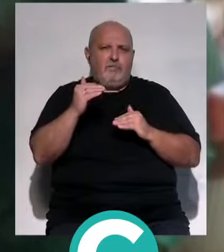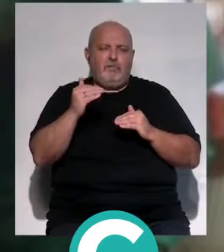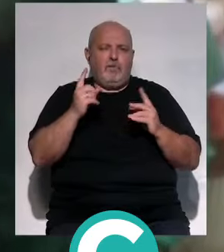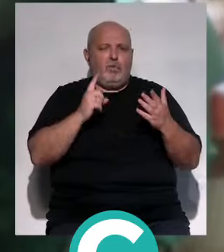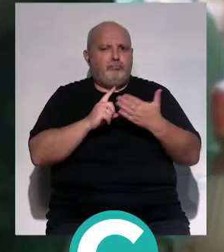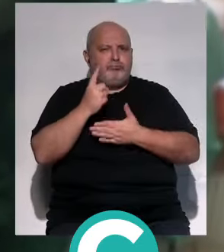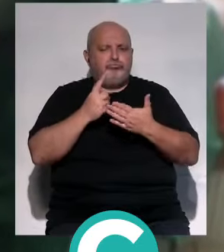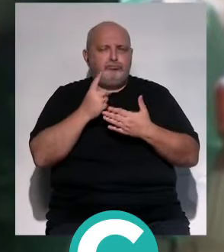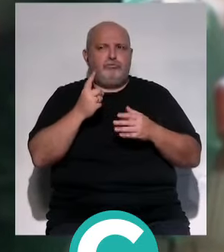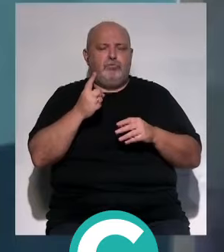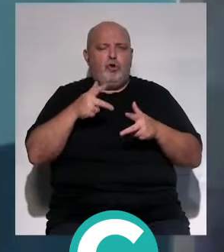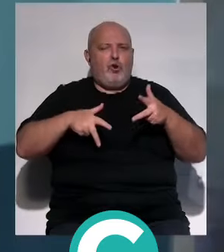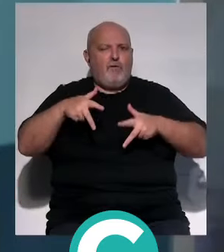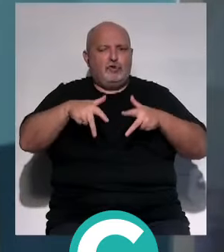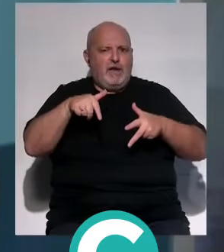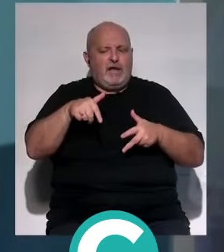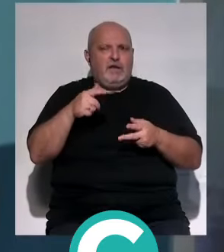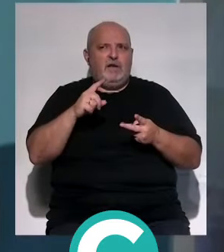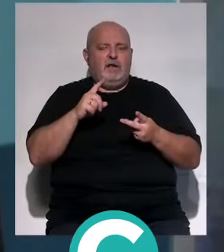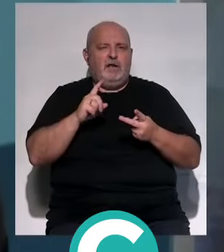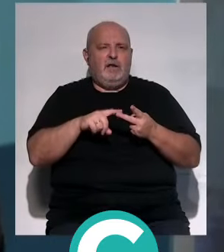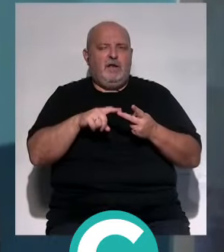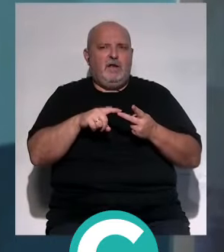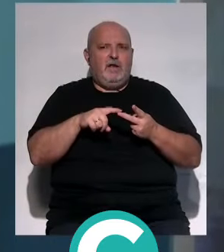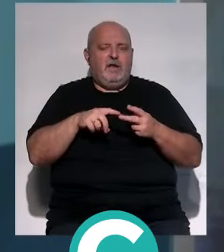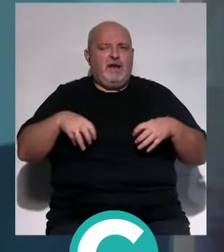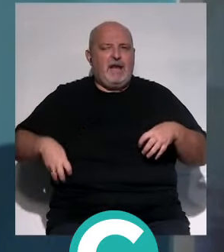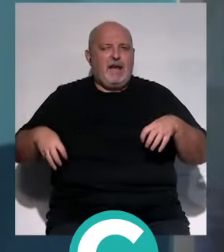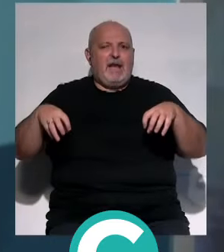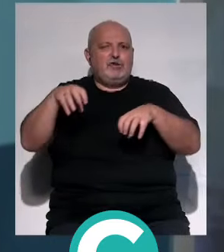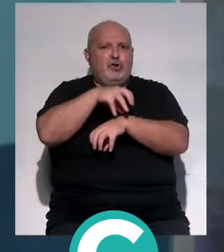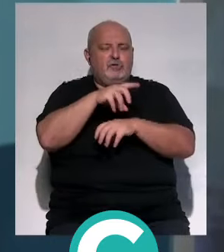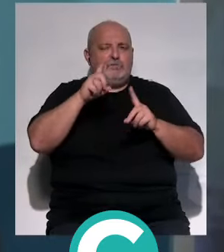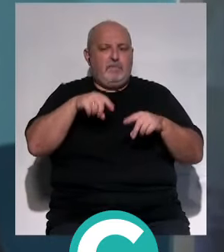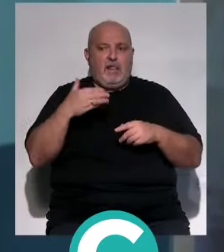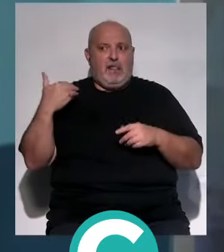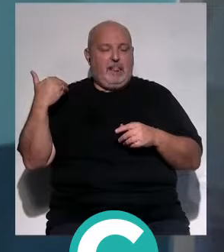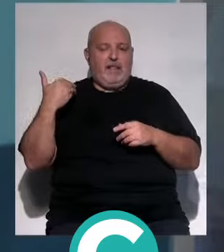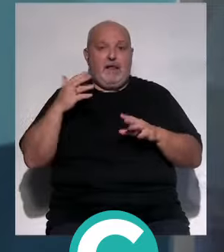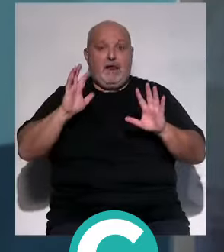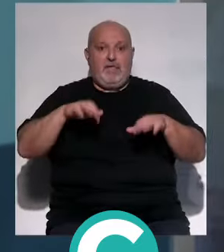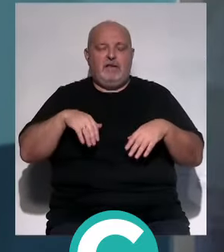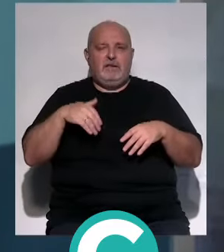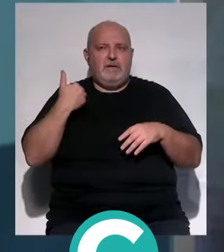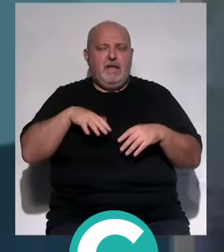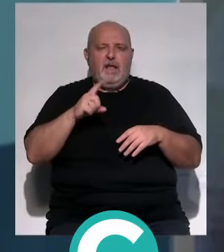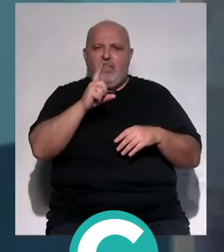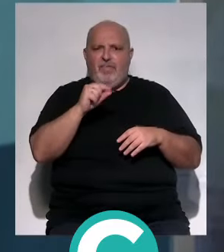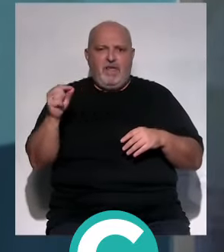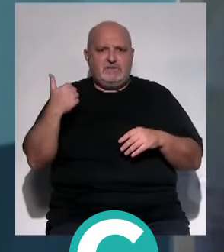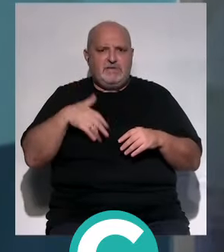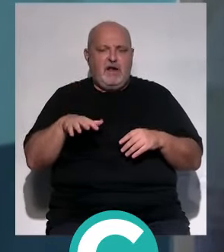innovadoras, que es la cirugía robótica. Sabéis que hacemos el trasplante de riñón. O sea, hace muy poquito aquí en Cádiz hemos superado los 100.